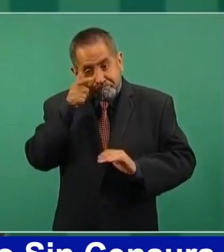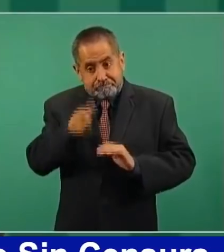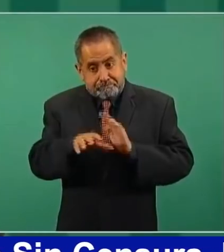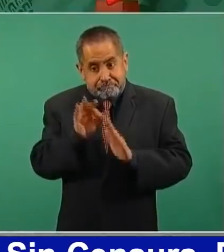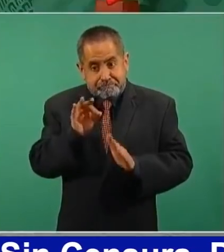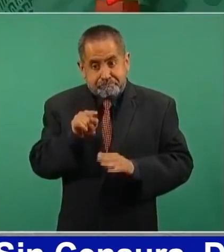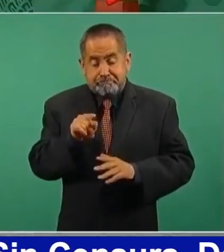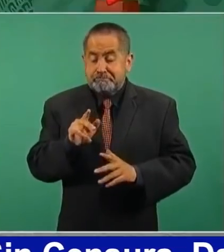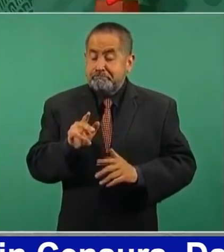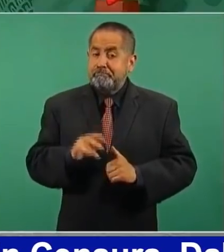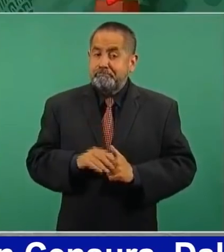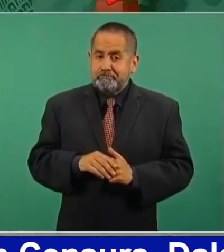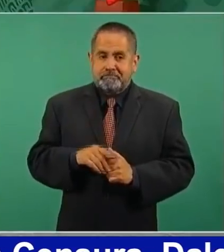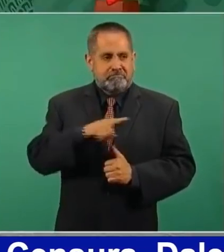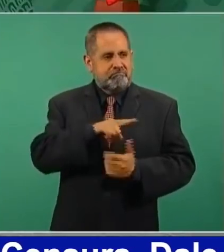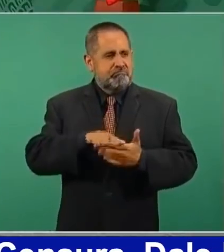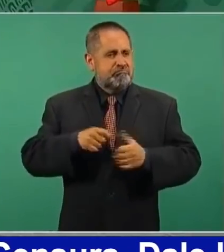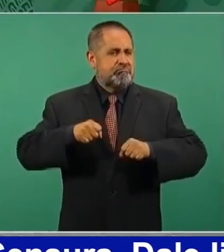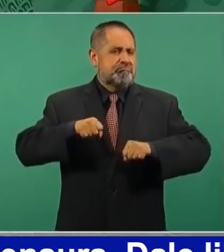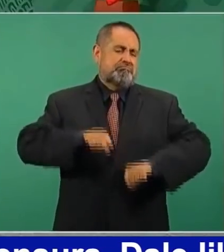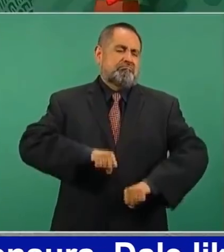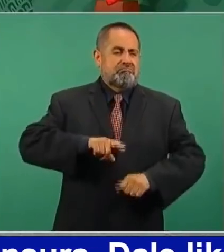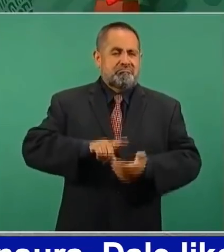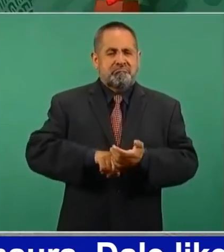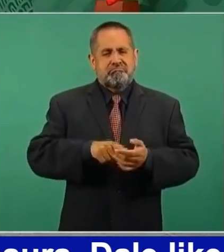del autoritarismo